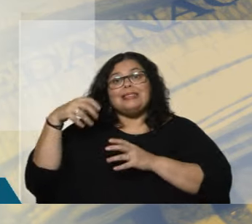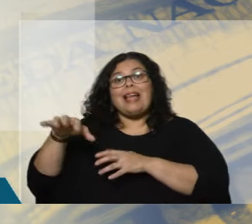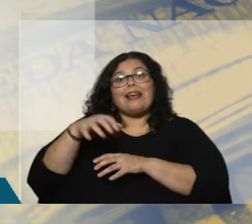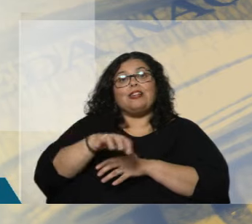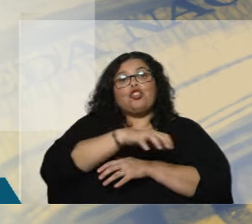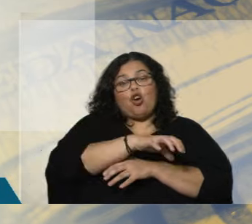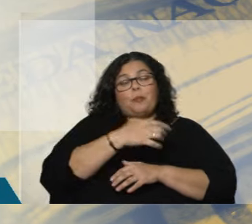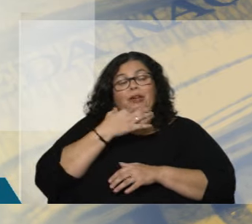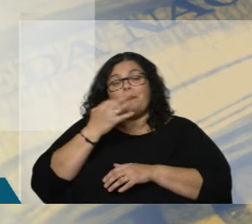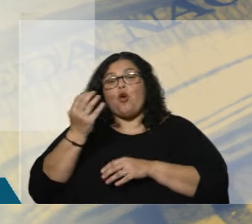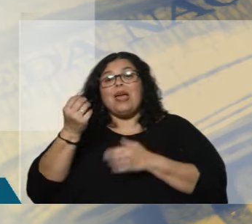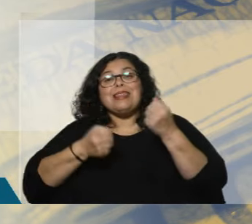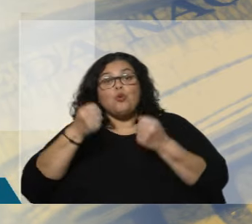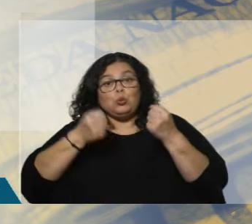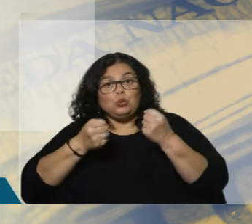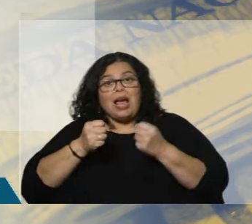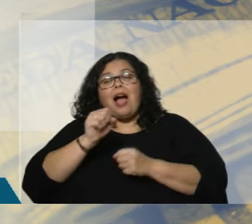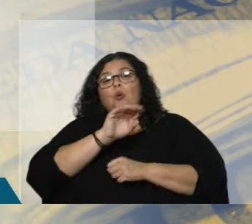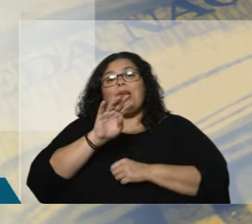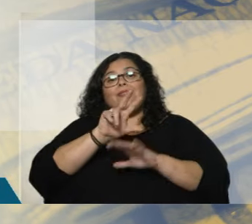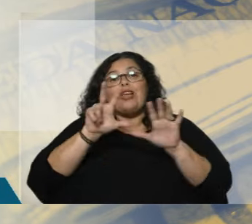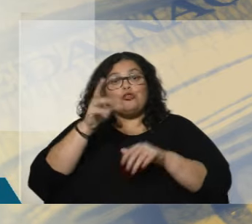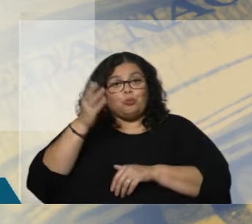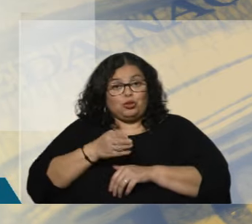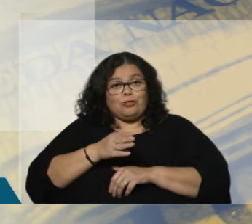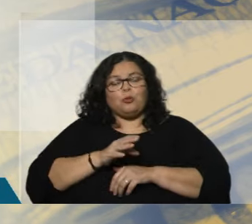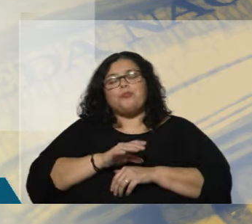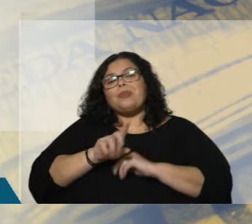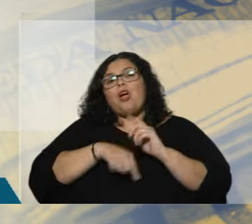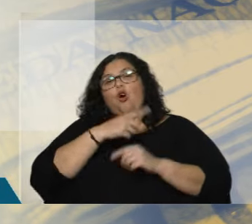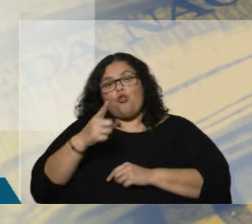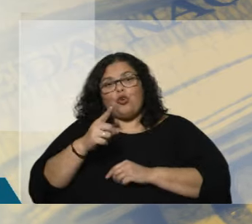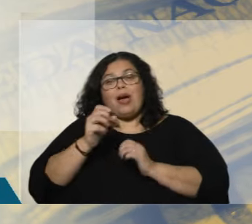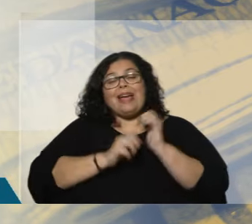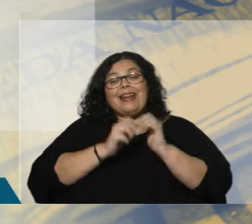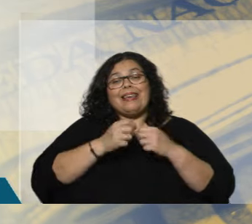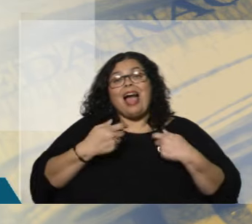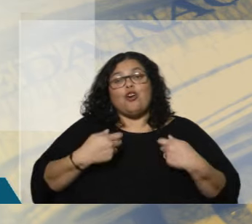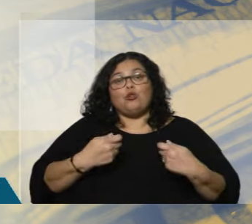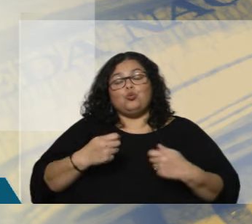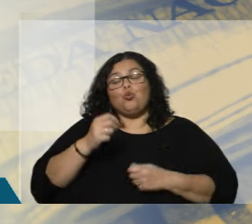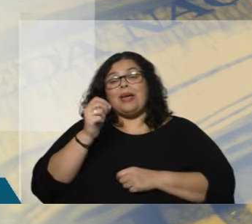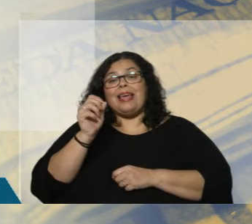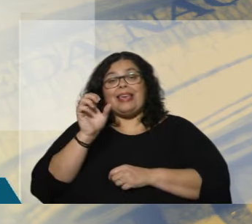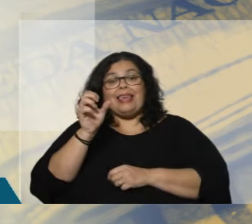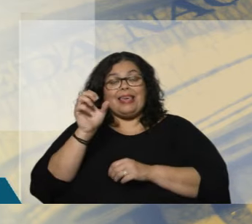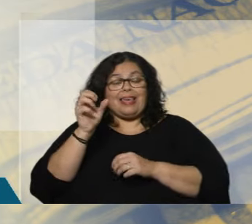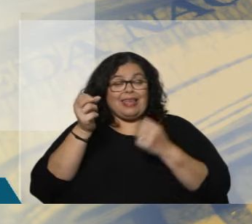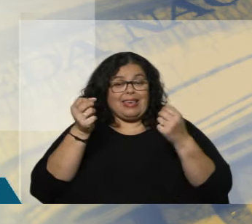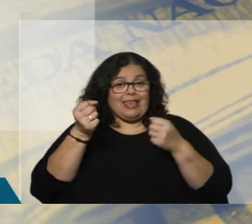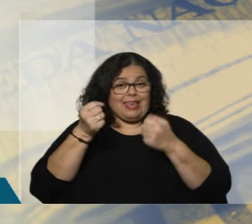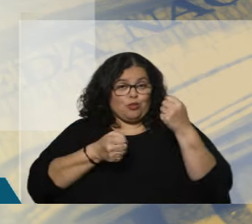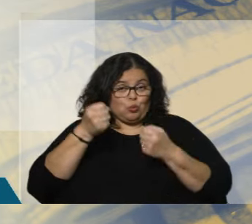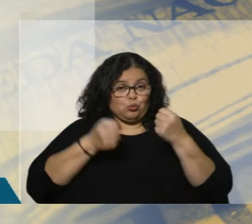La industria se lleva el 48%, un 53% de la energía consumida en la industria en este periodo, un dato interesante,